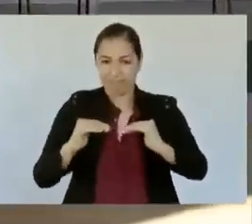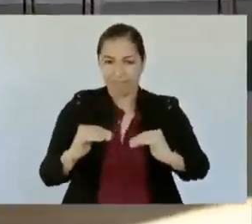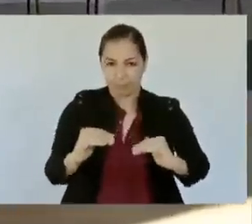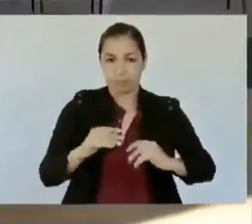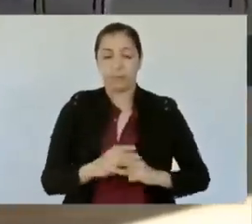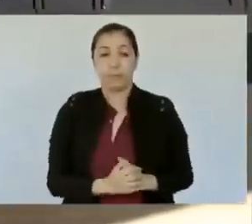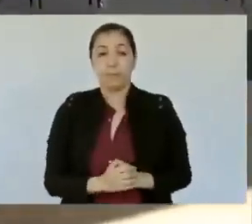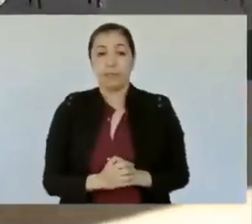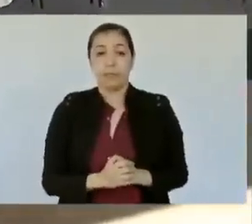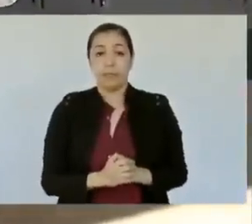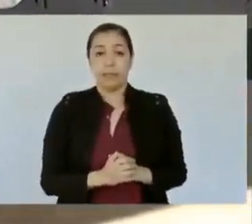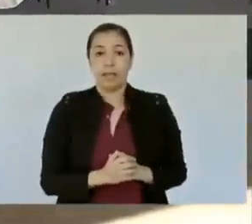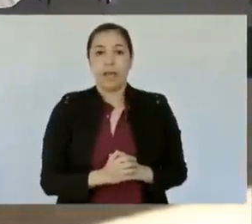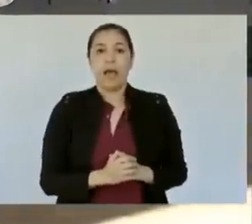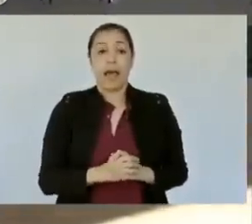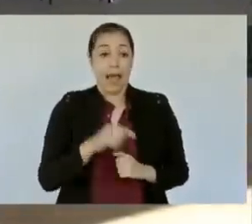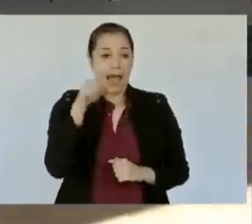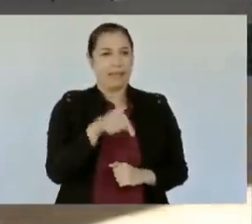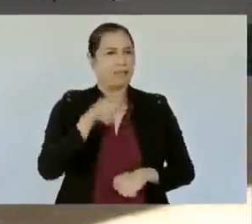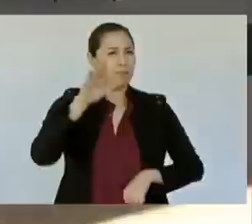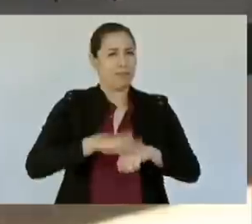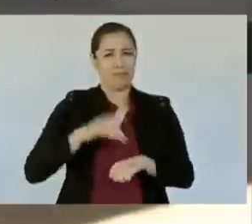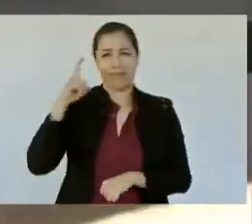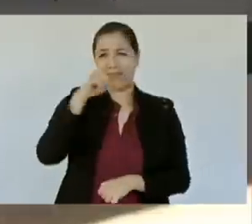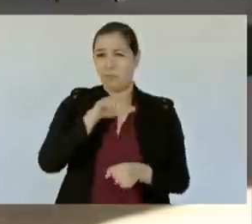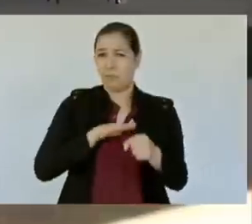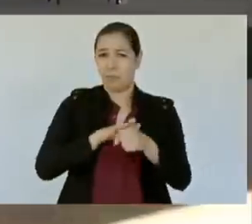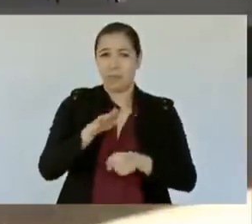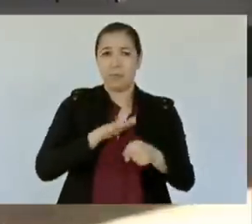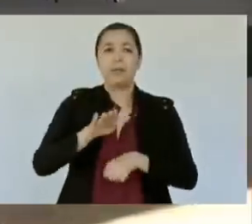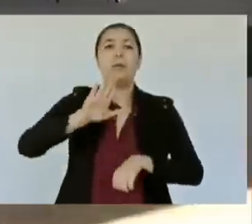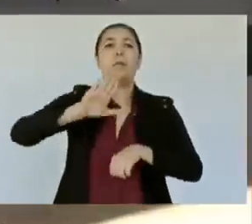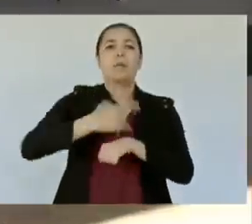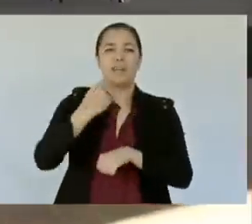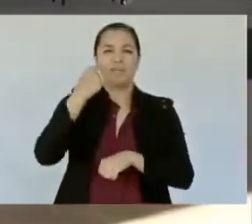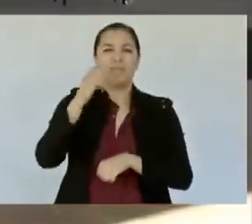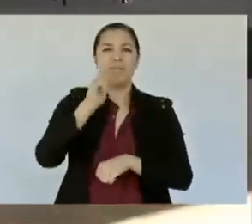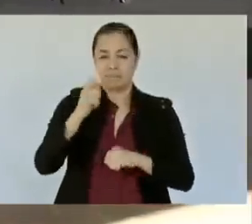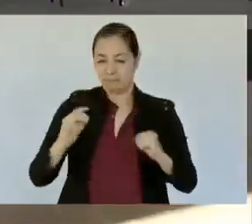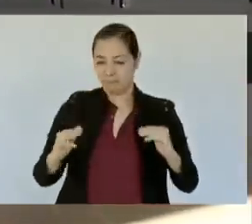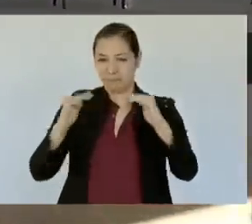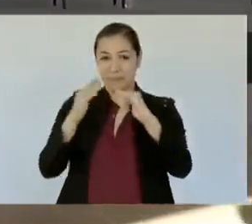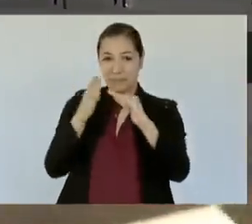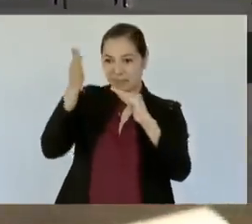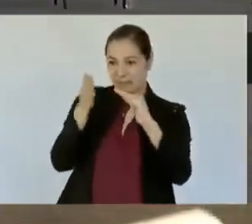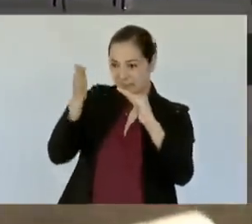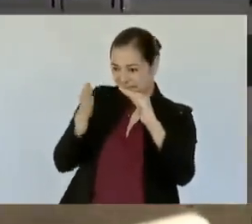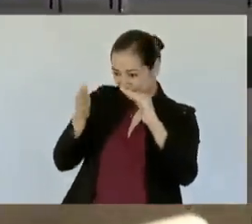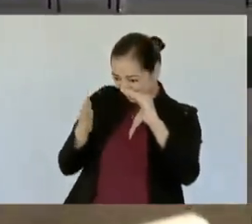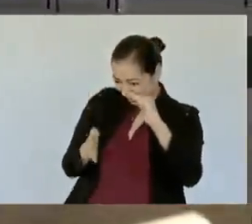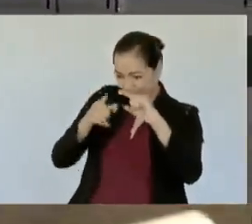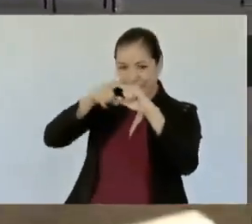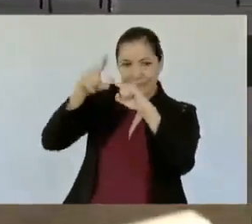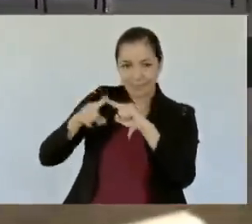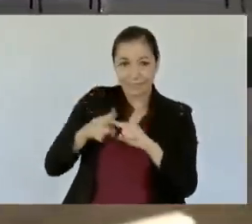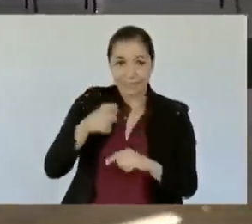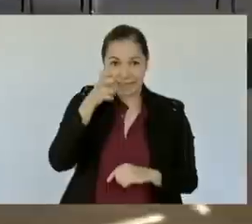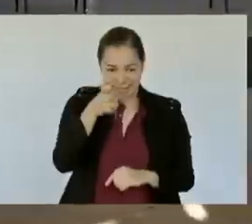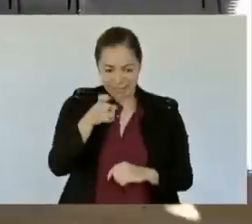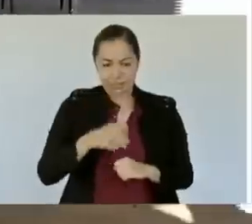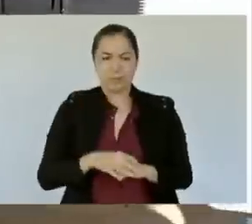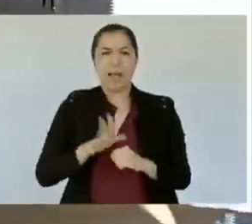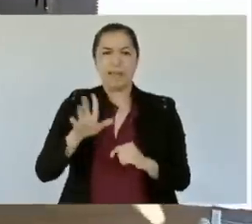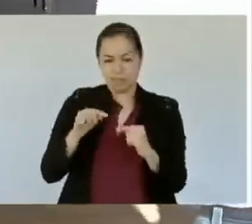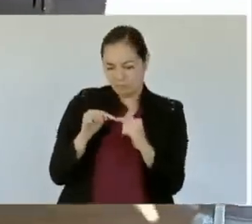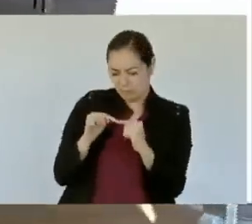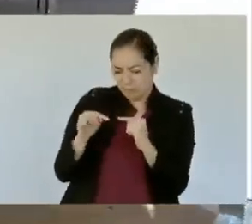aquí el reto más grande ha sido los cortes. Los cortes en este tramo, es un tramo